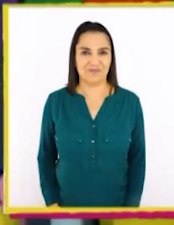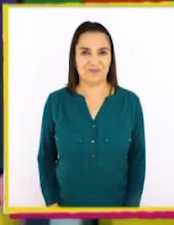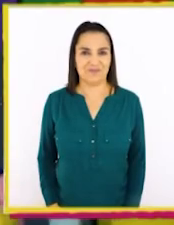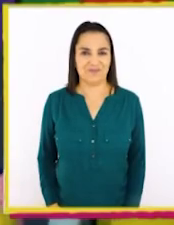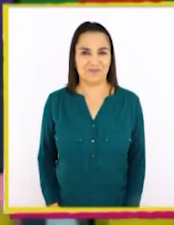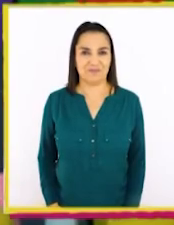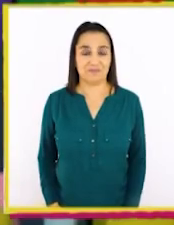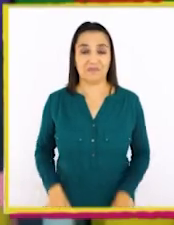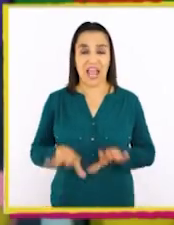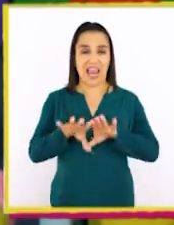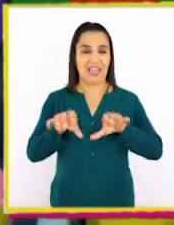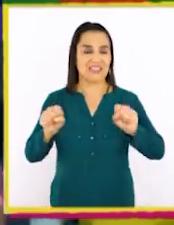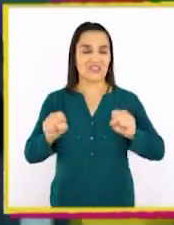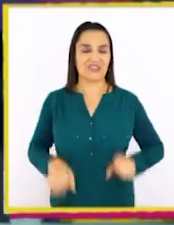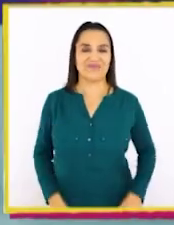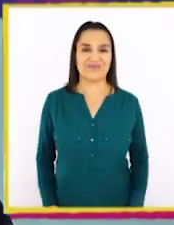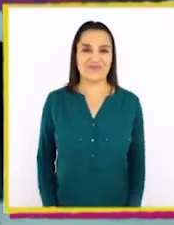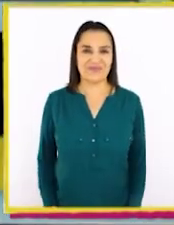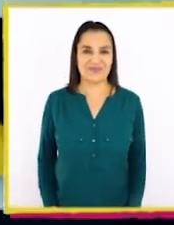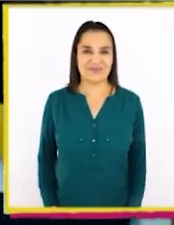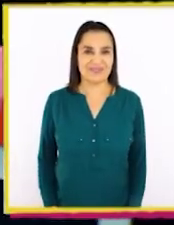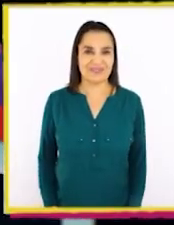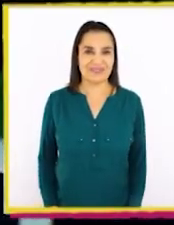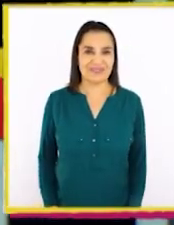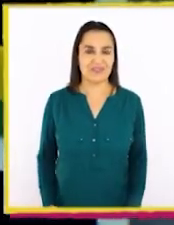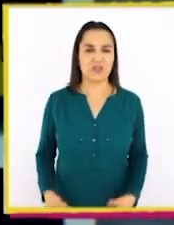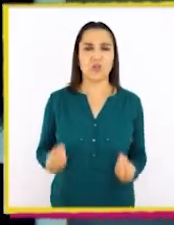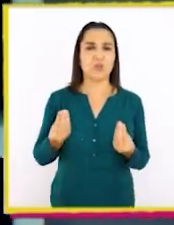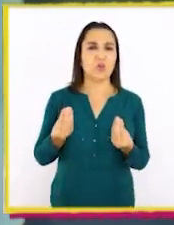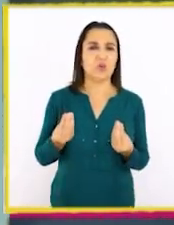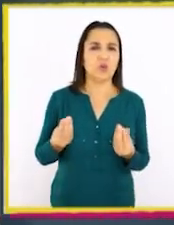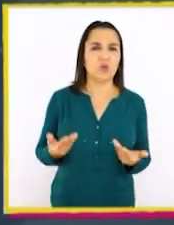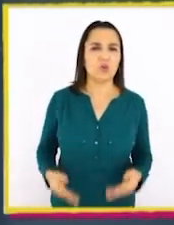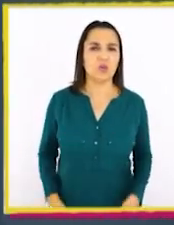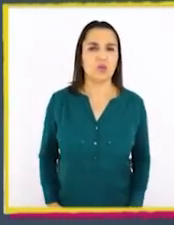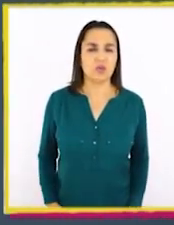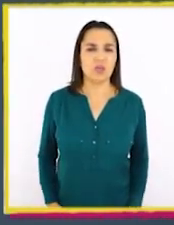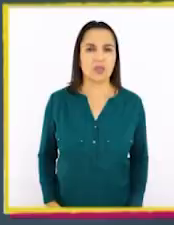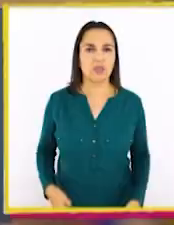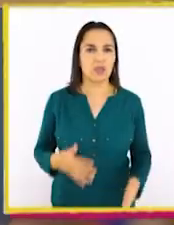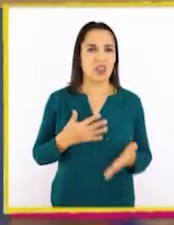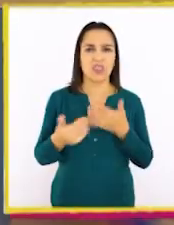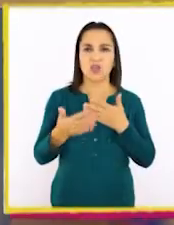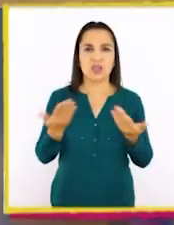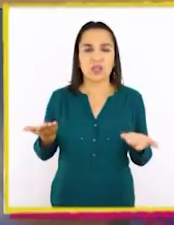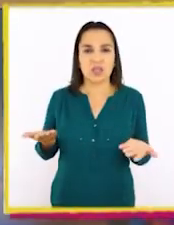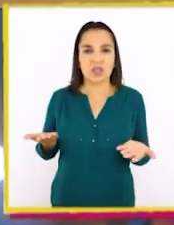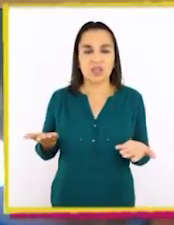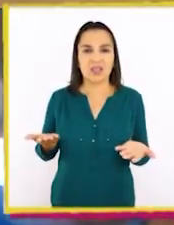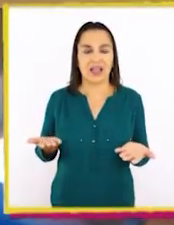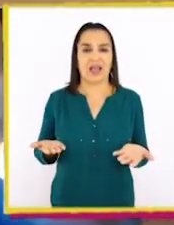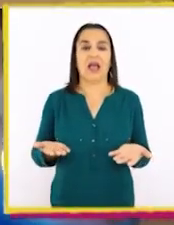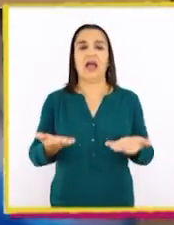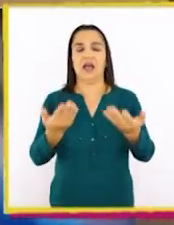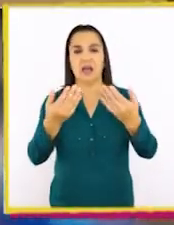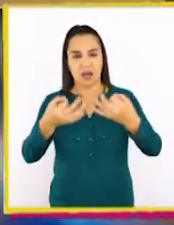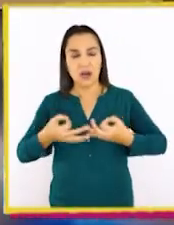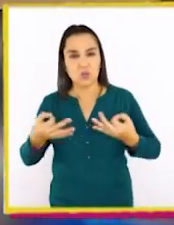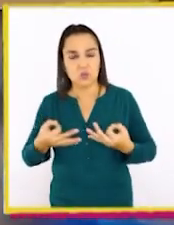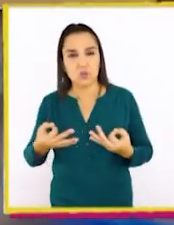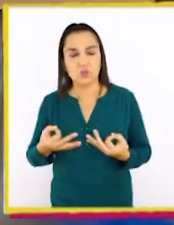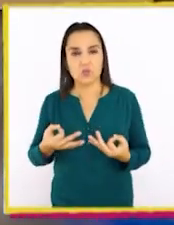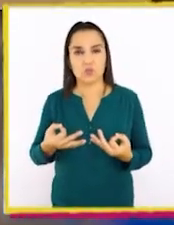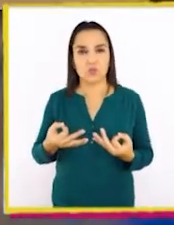¡Y listo! ¿Cómo? ¿Dónde? ¡Ah! ¡Toda la